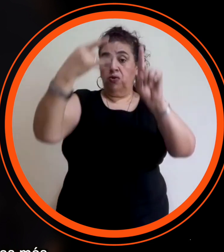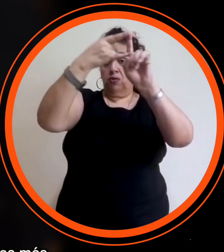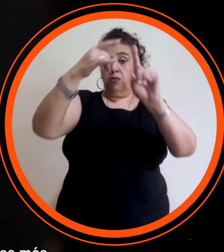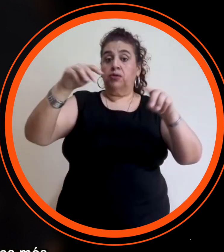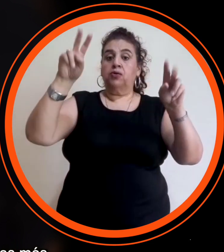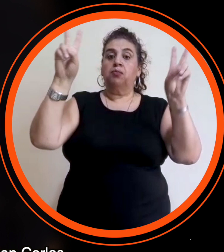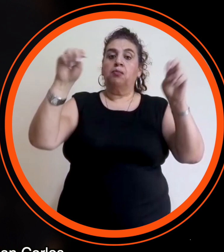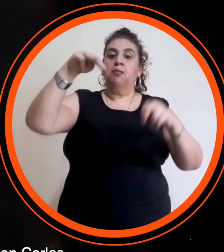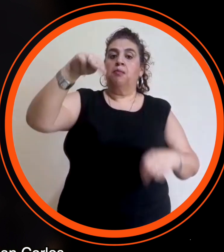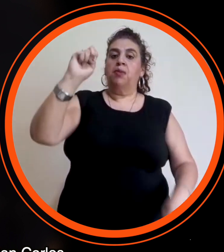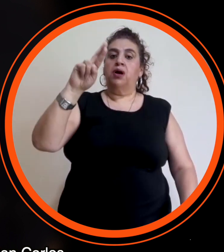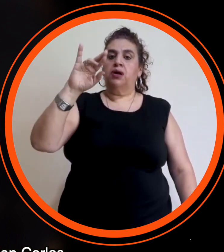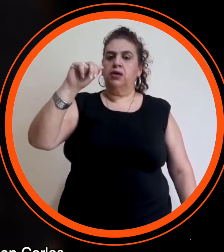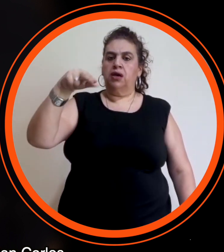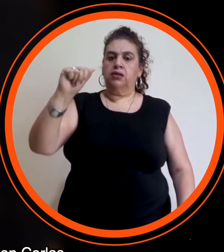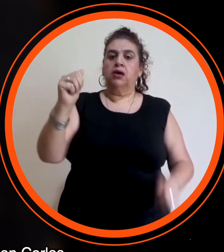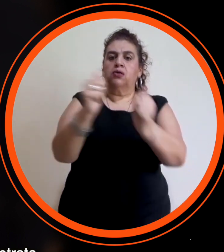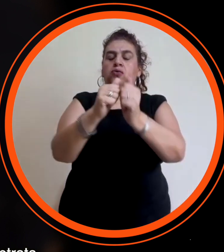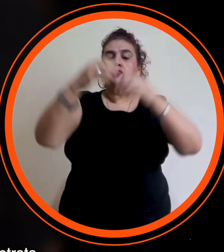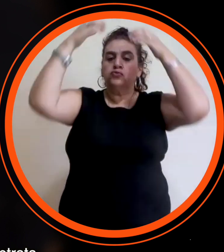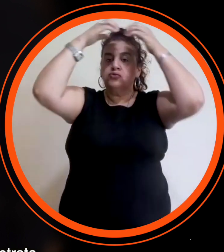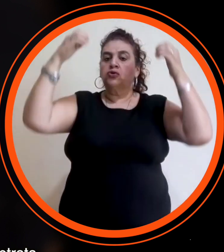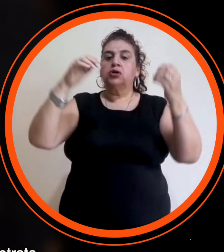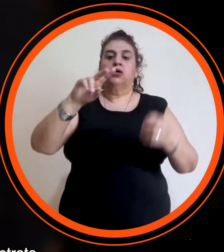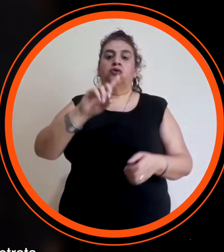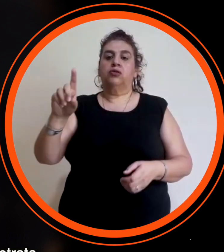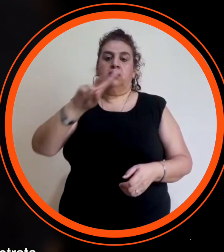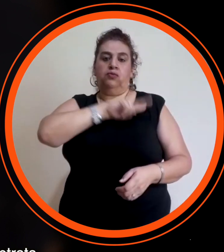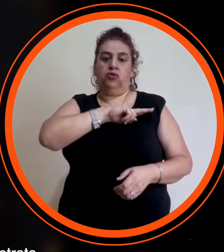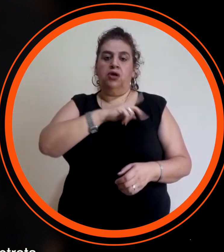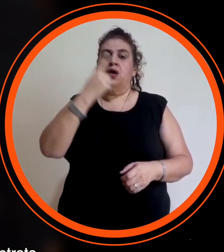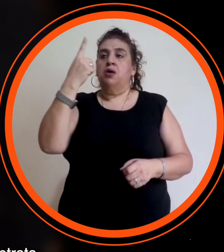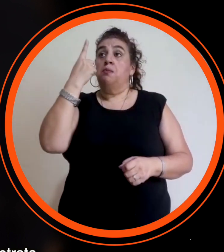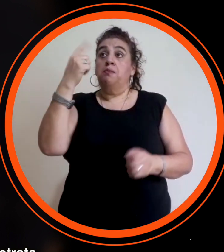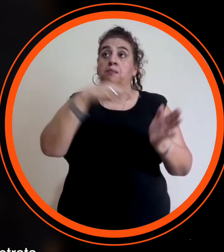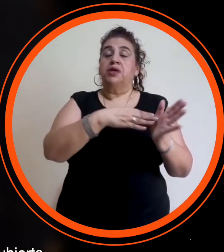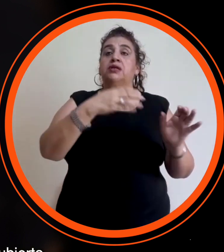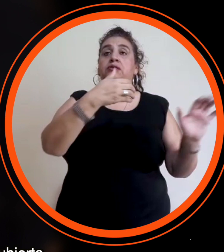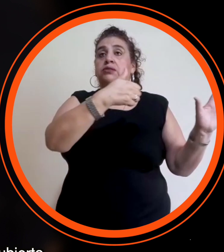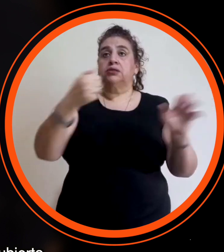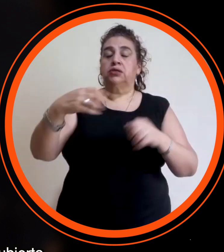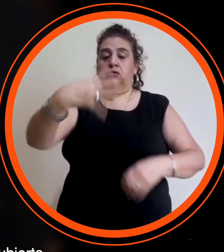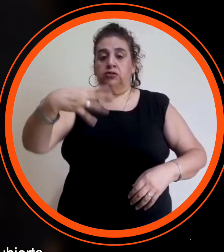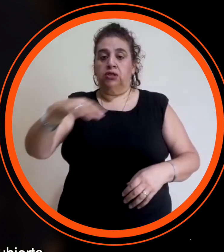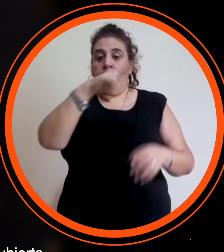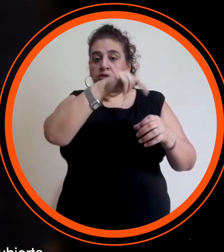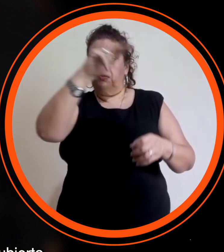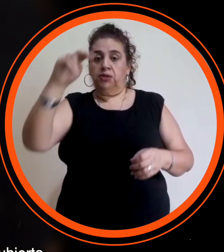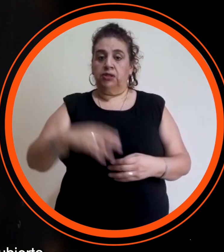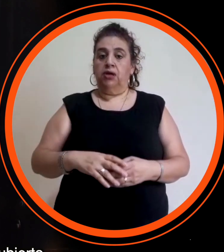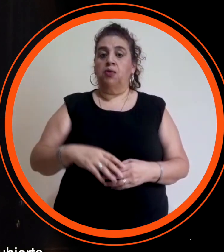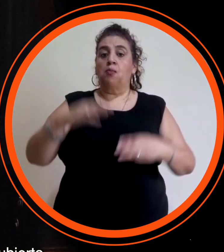representativas del Museo Nacional de San Carlos, en la cual se le retrata vestida como monja y con el cabello